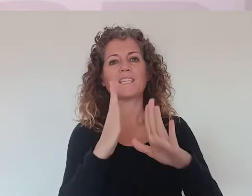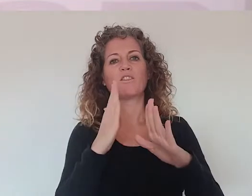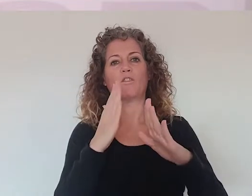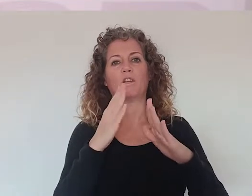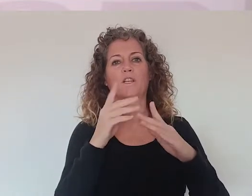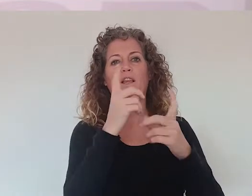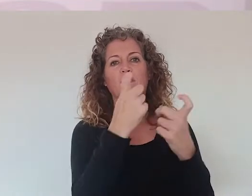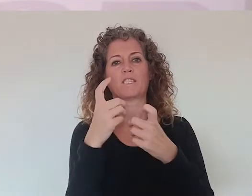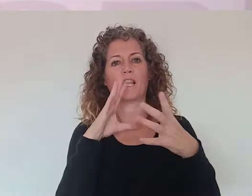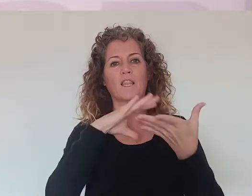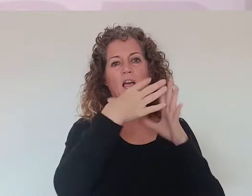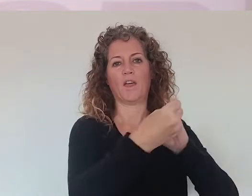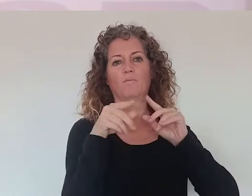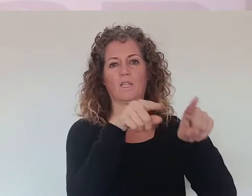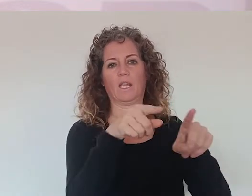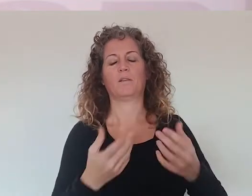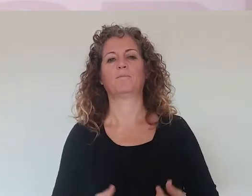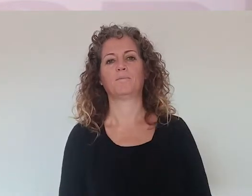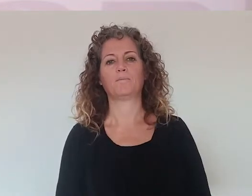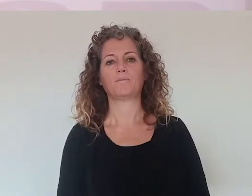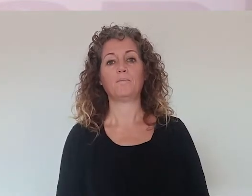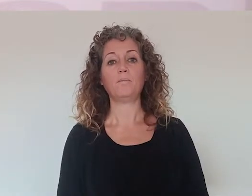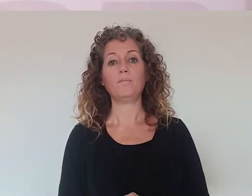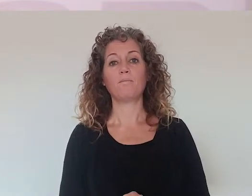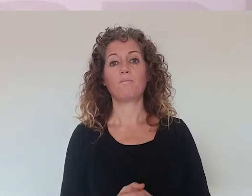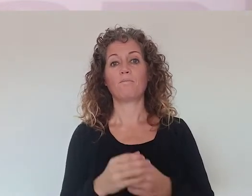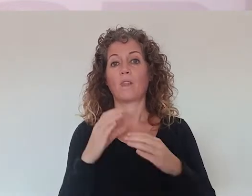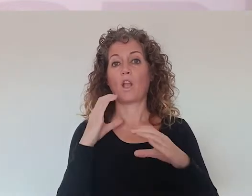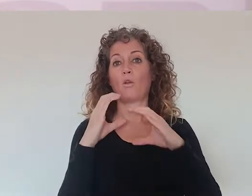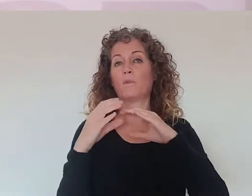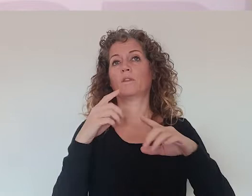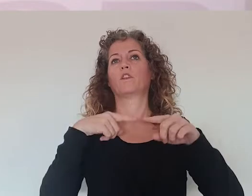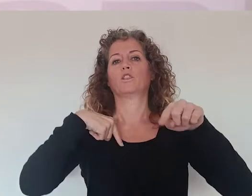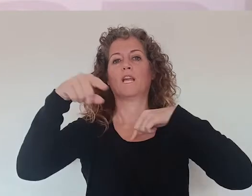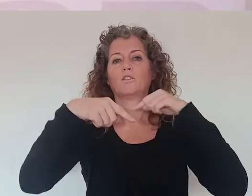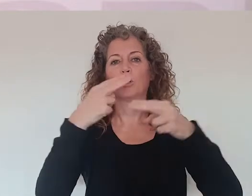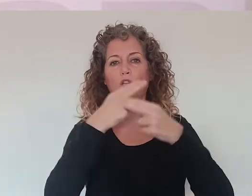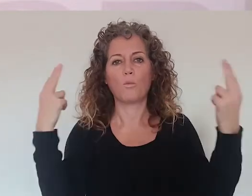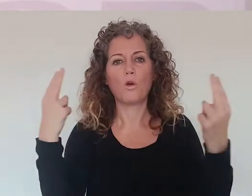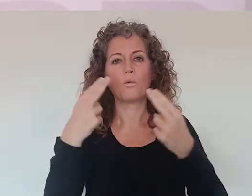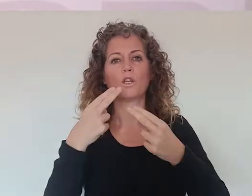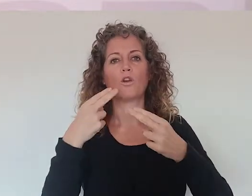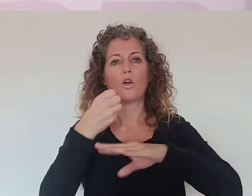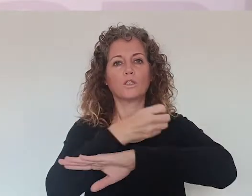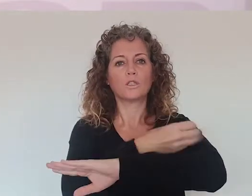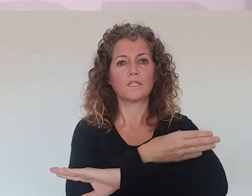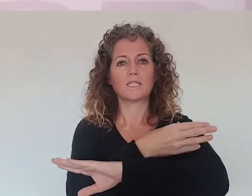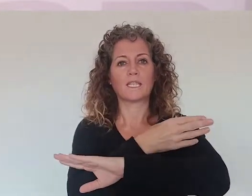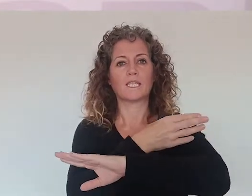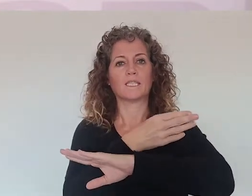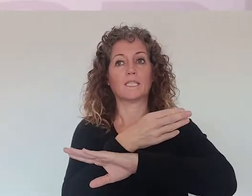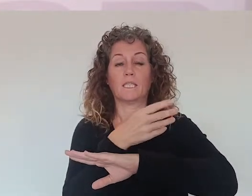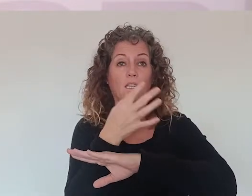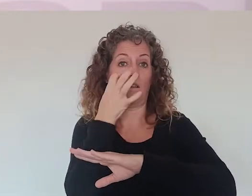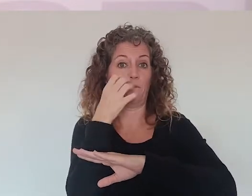atender también las necesidades de las personas mayores, ¿no? Y la comunicación es el transporte público,